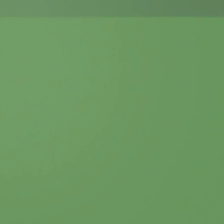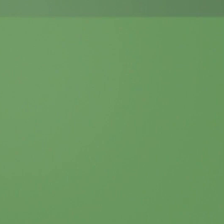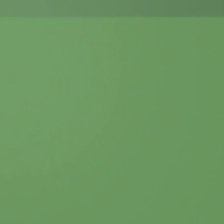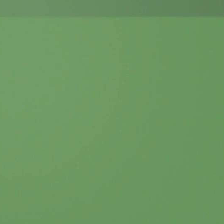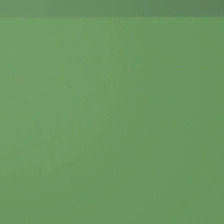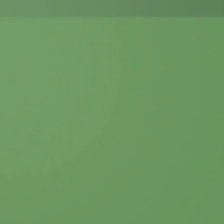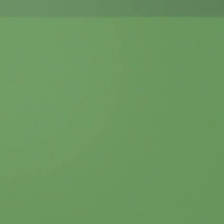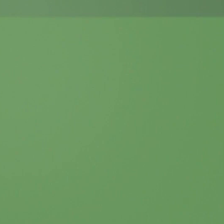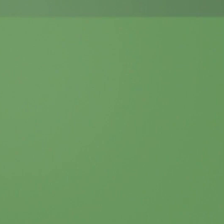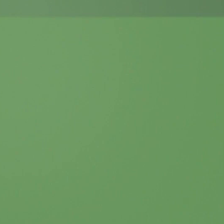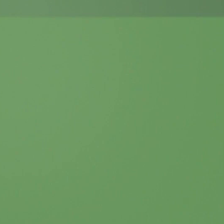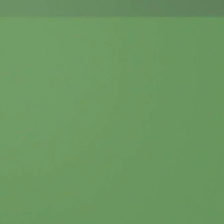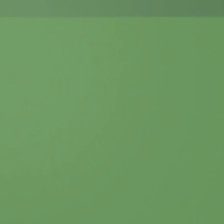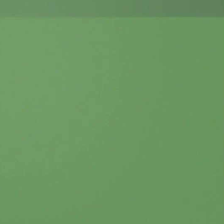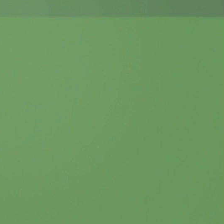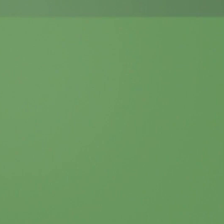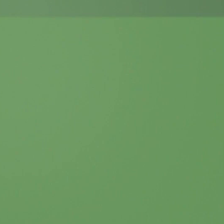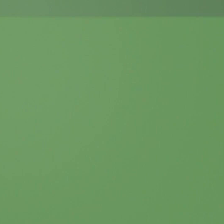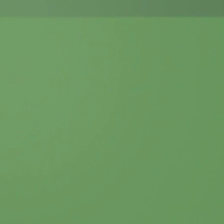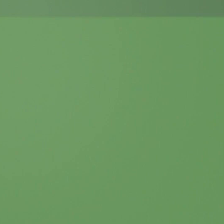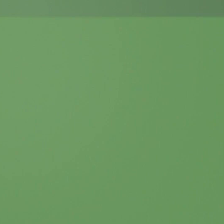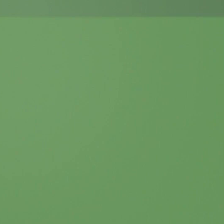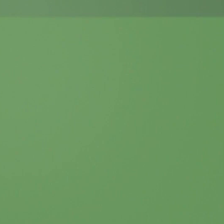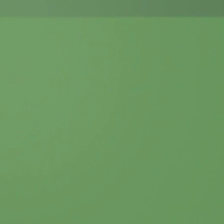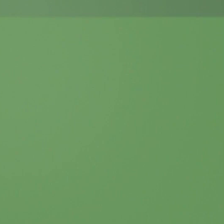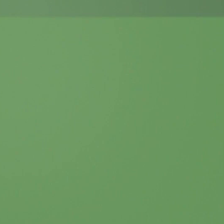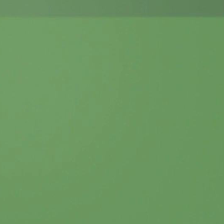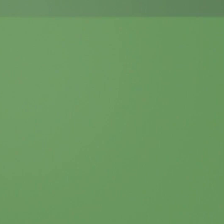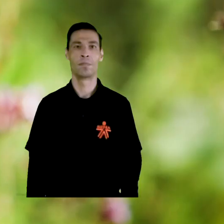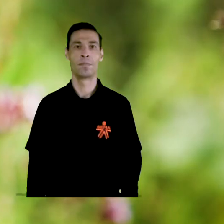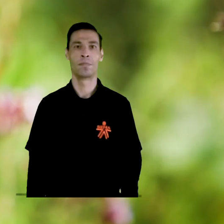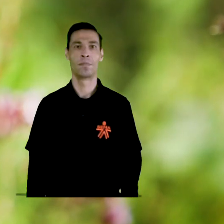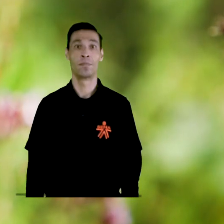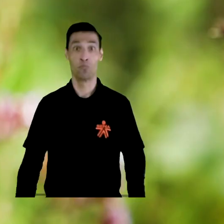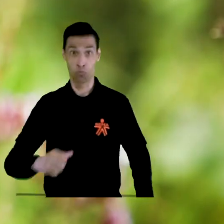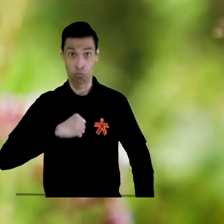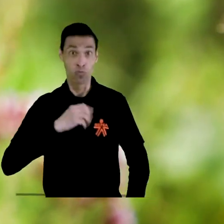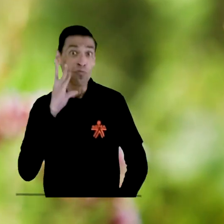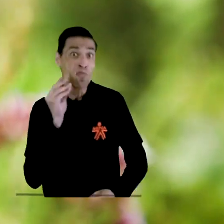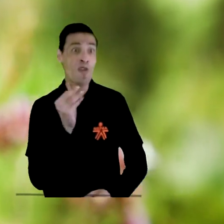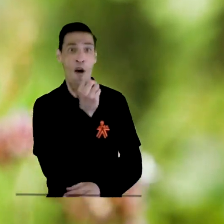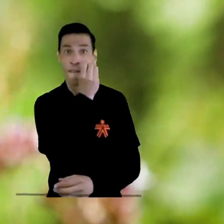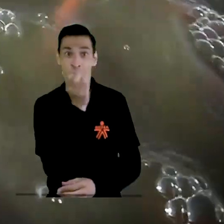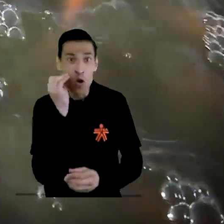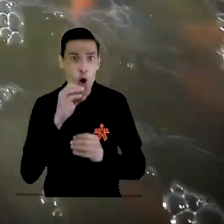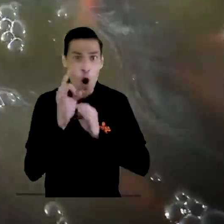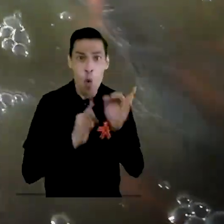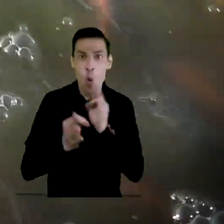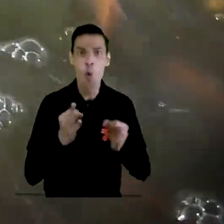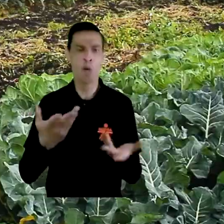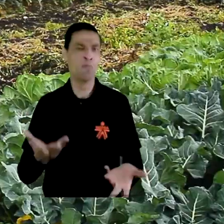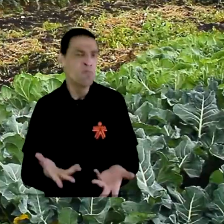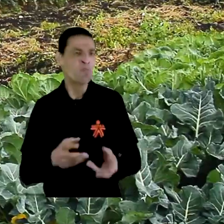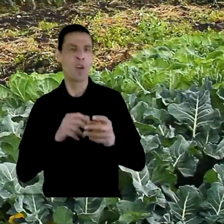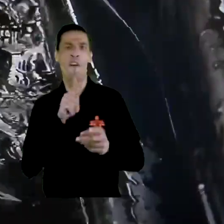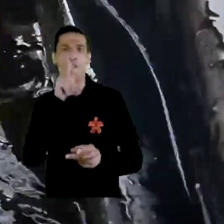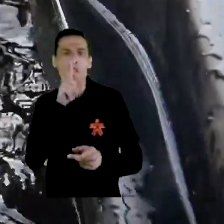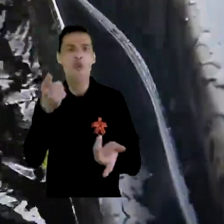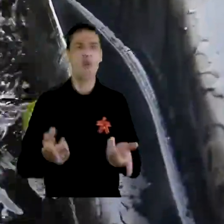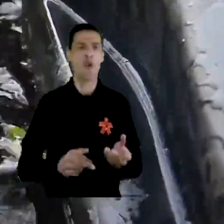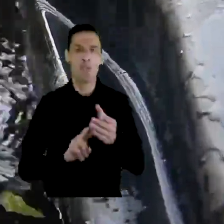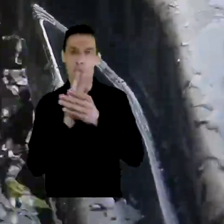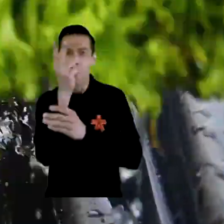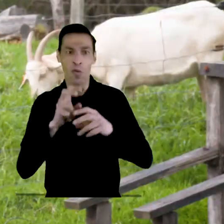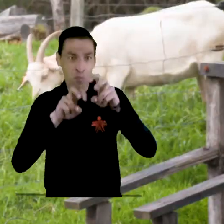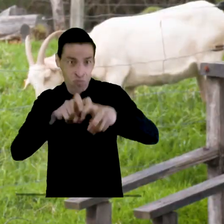Con el Fondo Emprender es momento de crecer. ¿Tienes experiencia en floricultura, acuicultura, cosecha de frutas